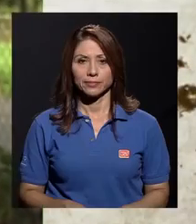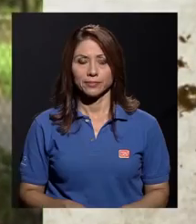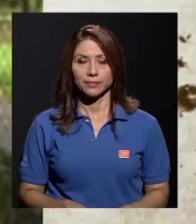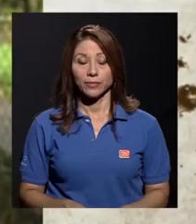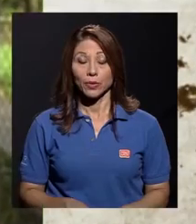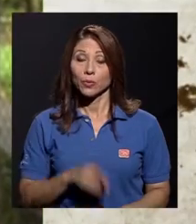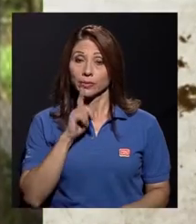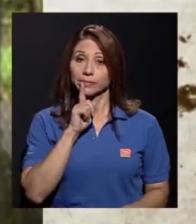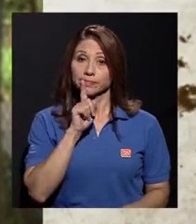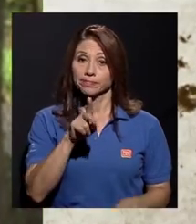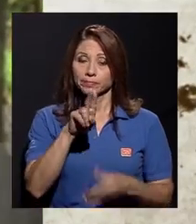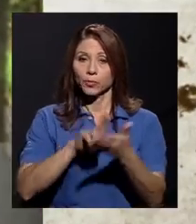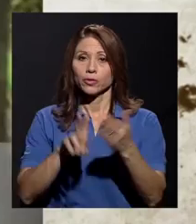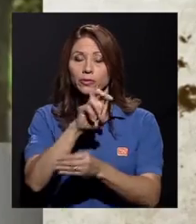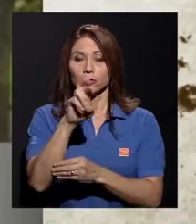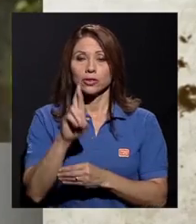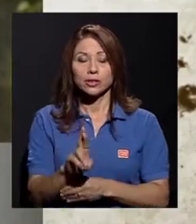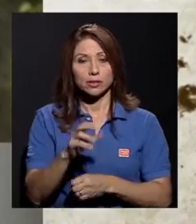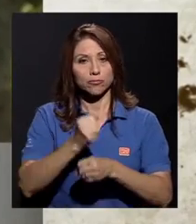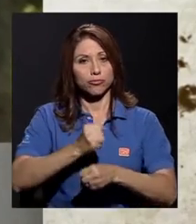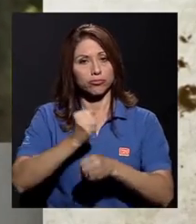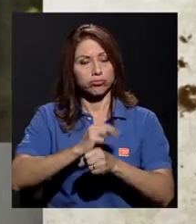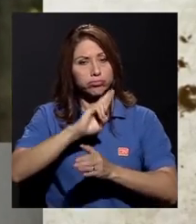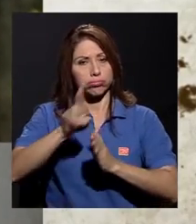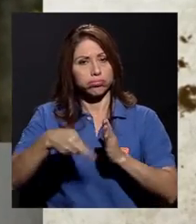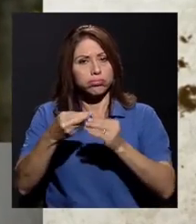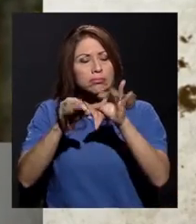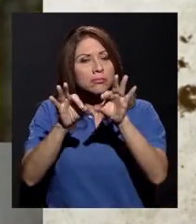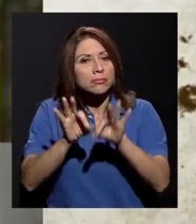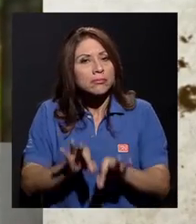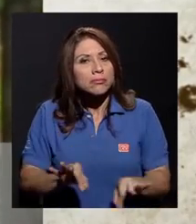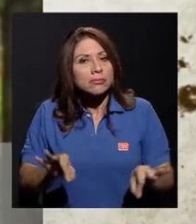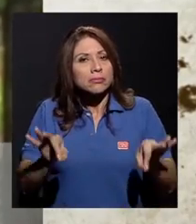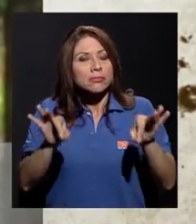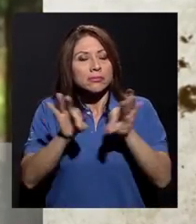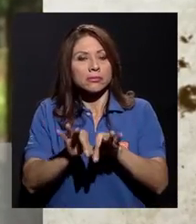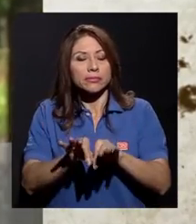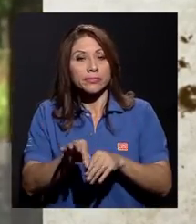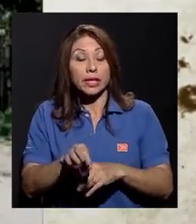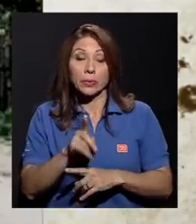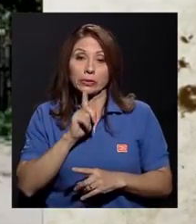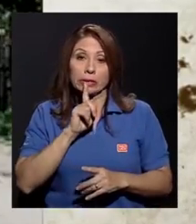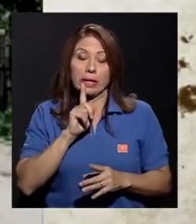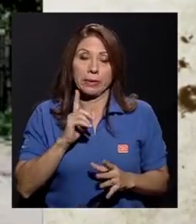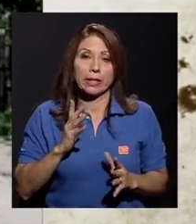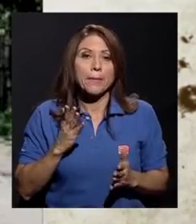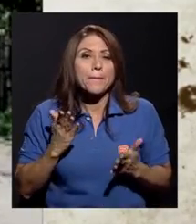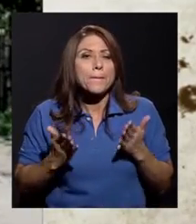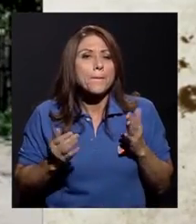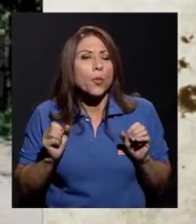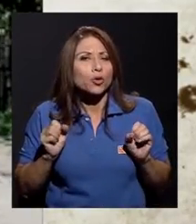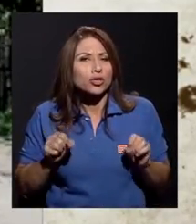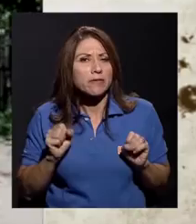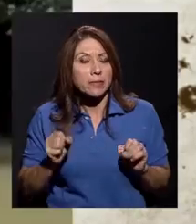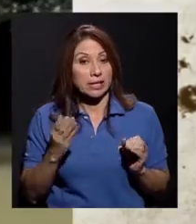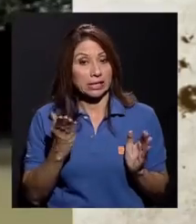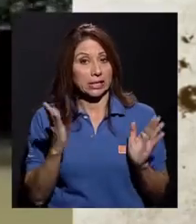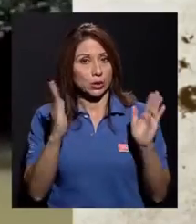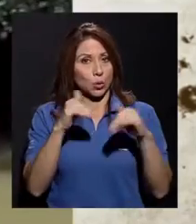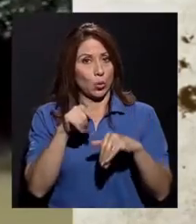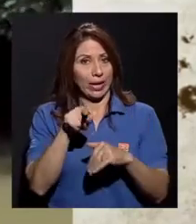Realmente la Universidad de Costa Rica juega un papel sumamente importante y si realmente, posiblemente, si no hubiera esa iniciativa,